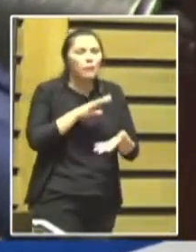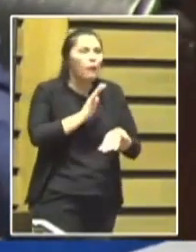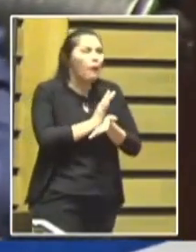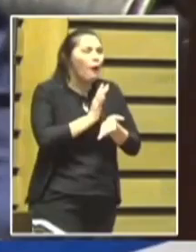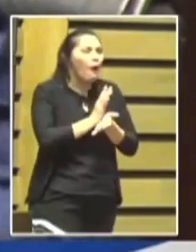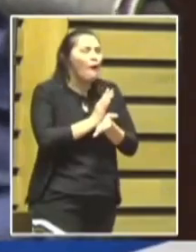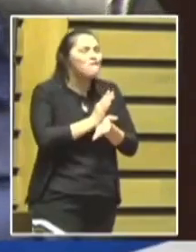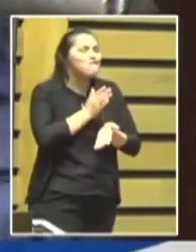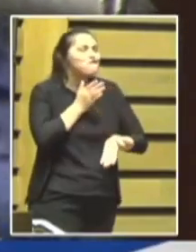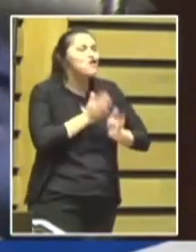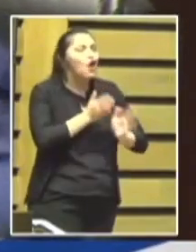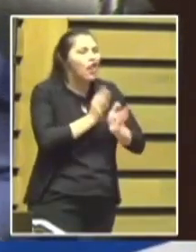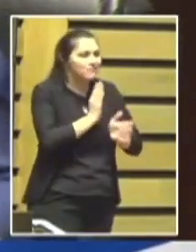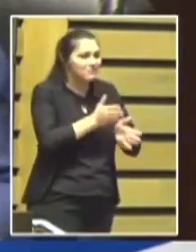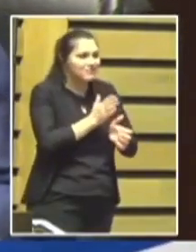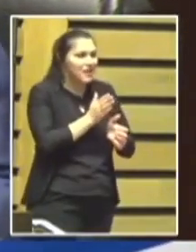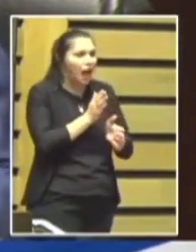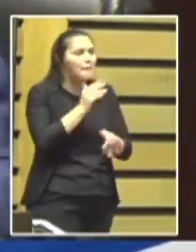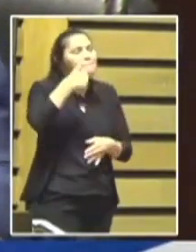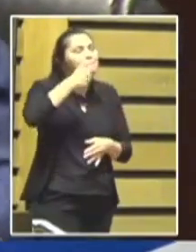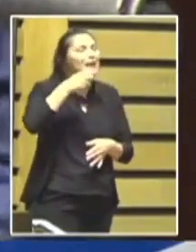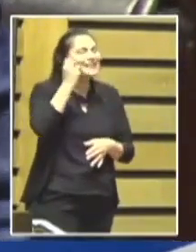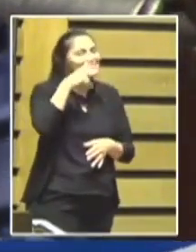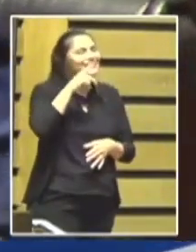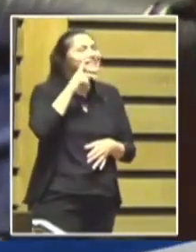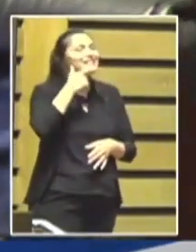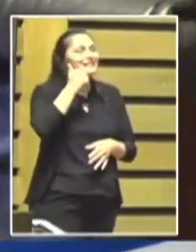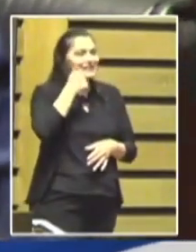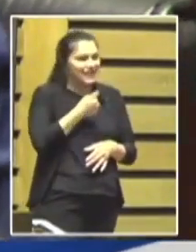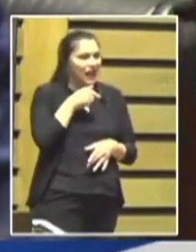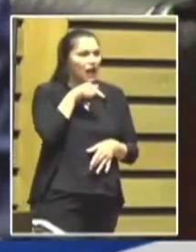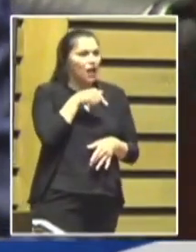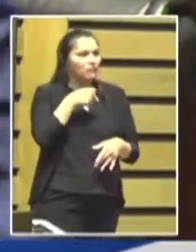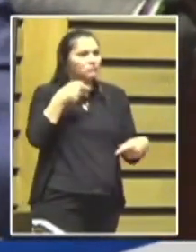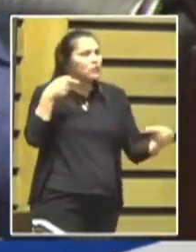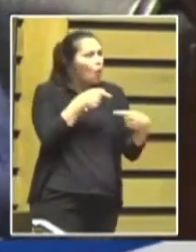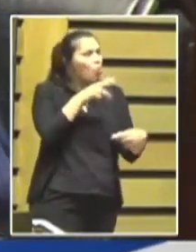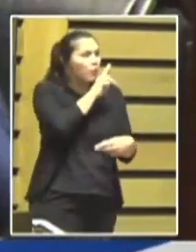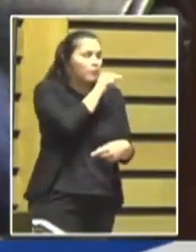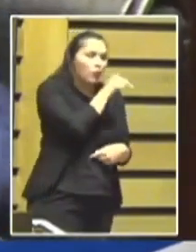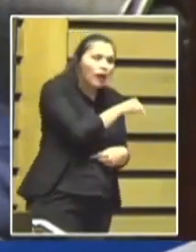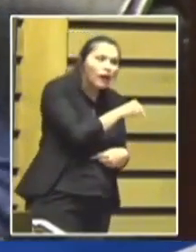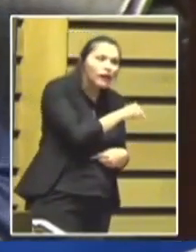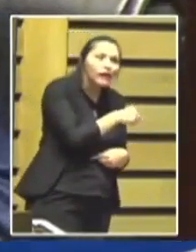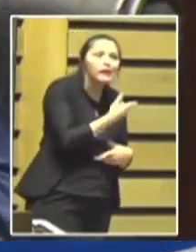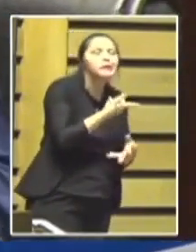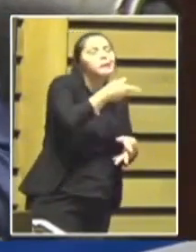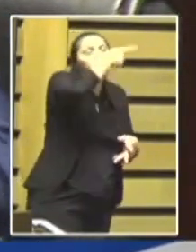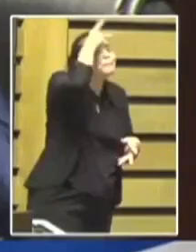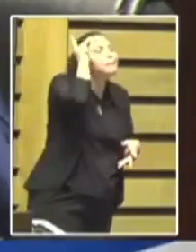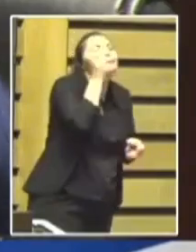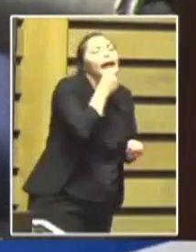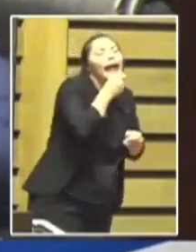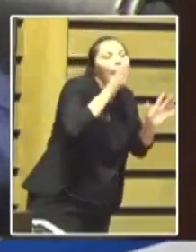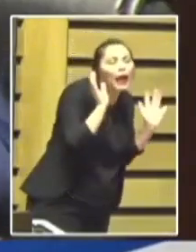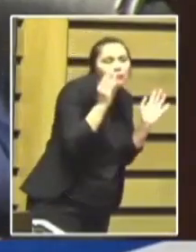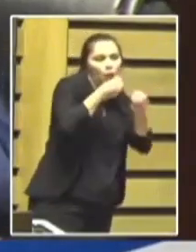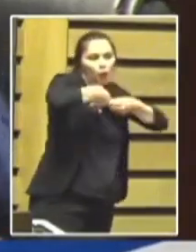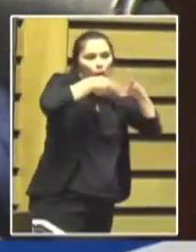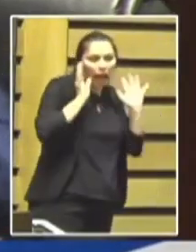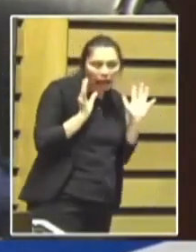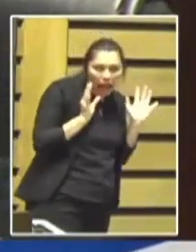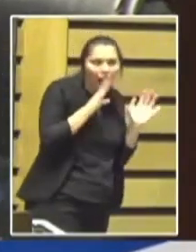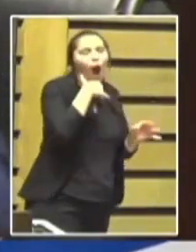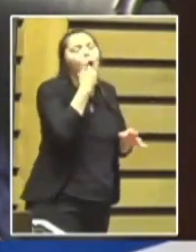violencia machista, misógina contra las mujeres. Llámese Cristina Fernández de Kirchner,